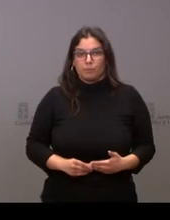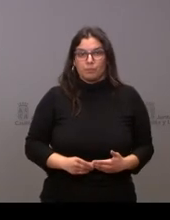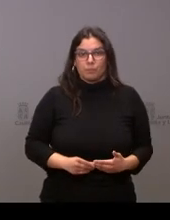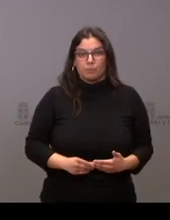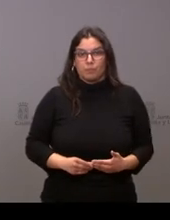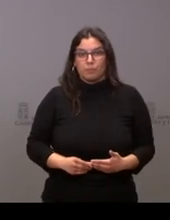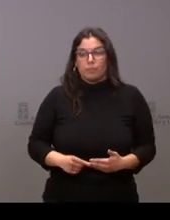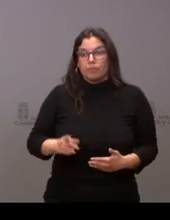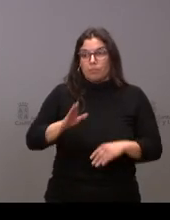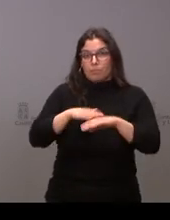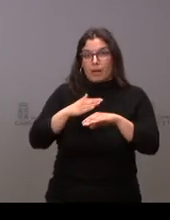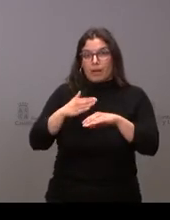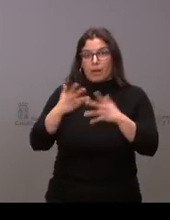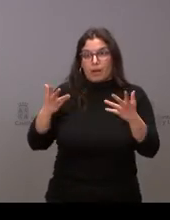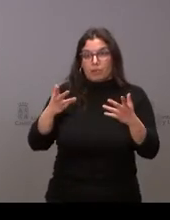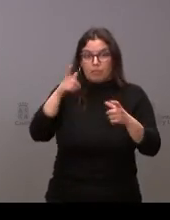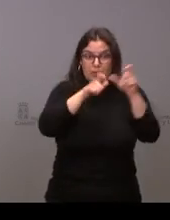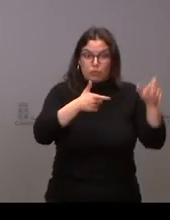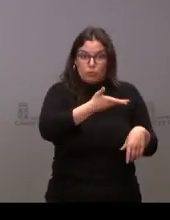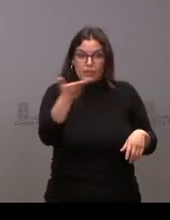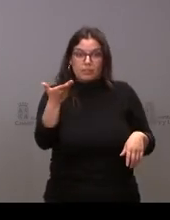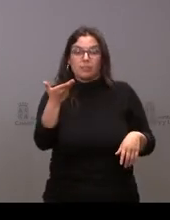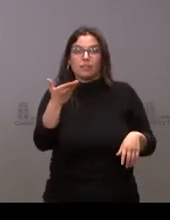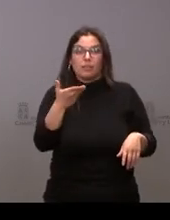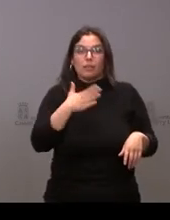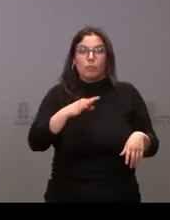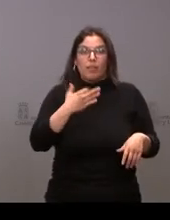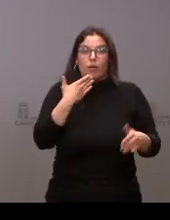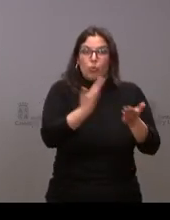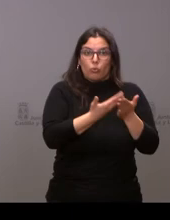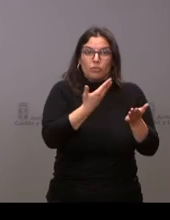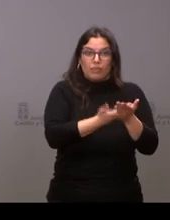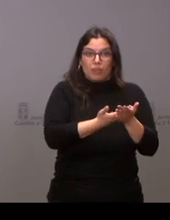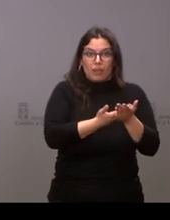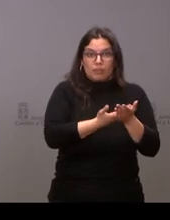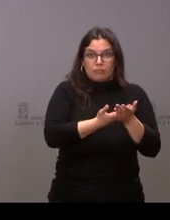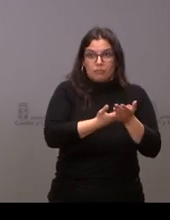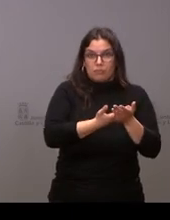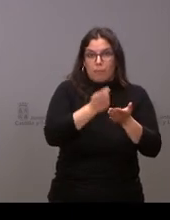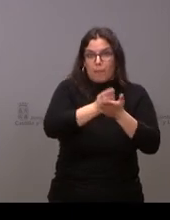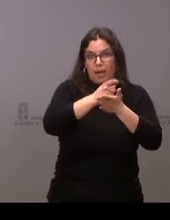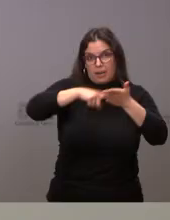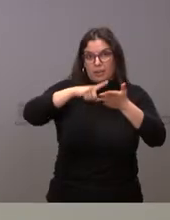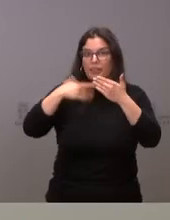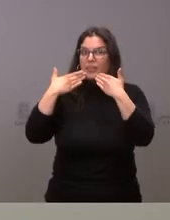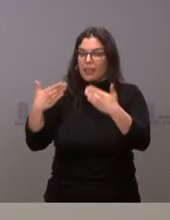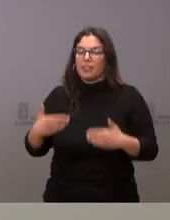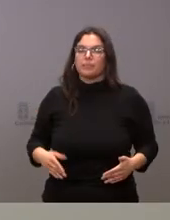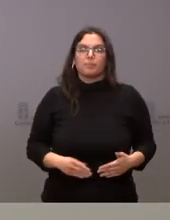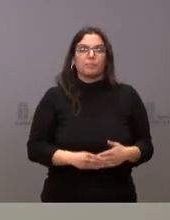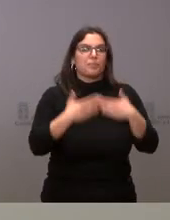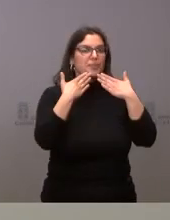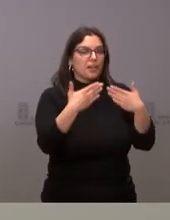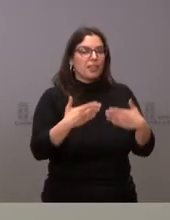y que las personas puedan justificar el pago del alquiler gracias muchas